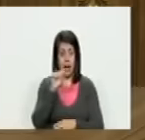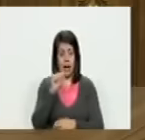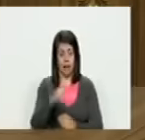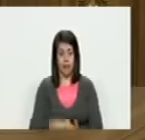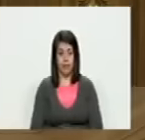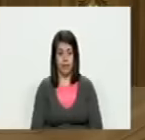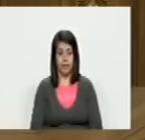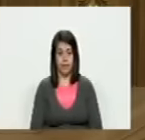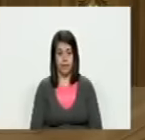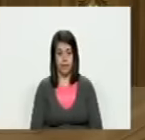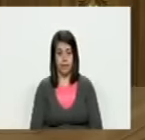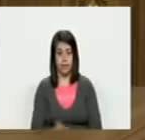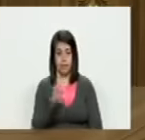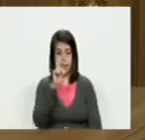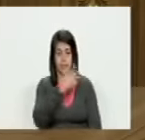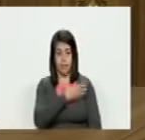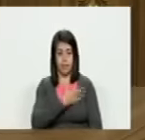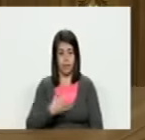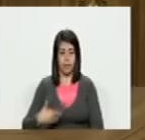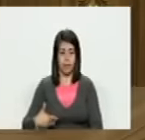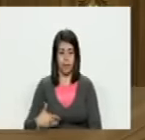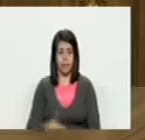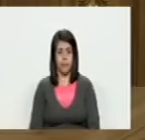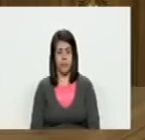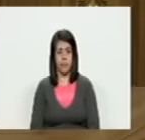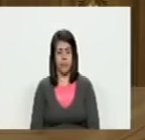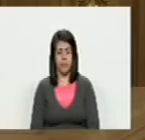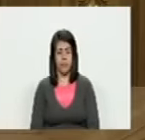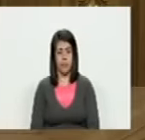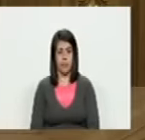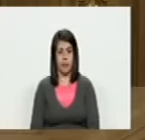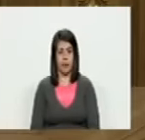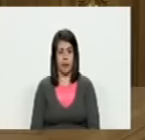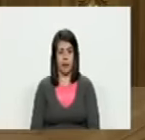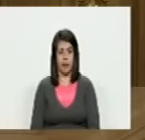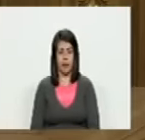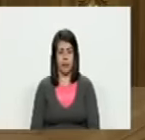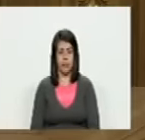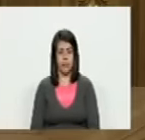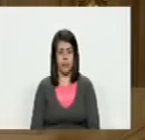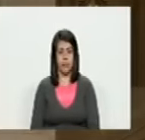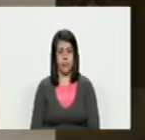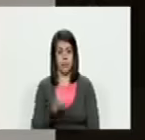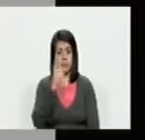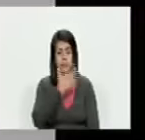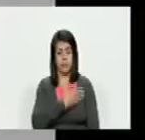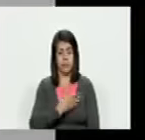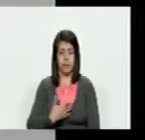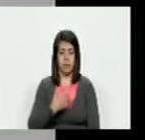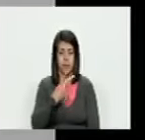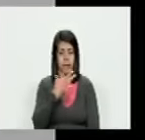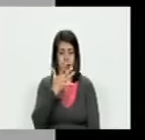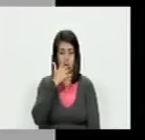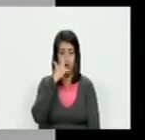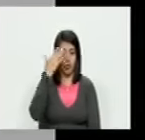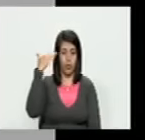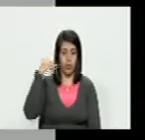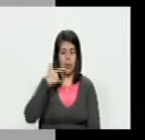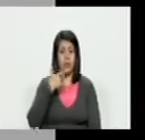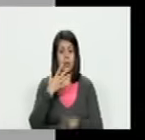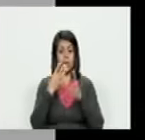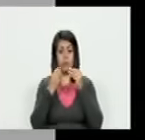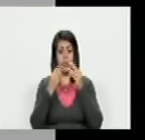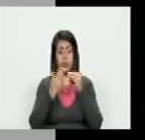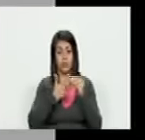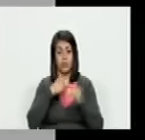miren lo que dice el primer presidente de la NET dice lo dijo el primer presidente hace 25 años dijo mucho